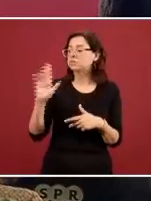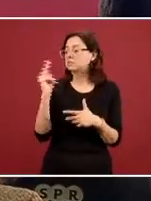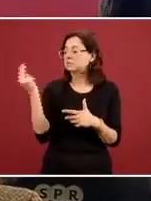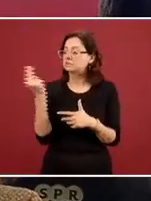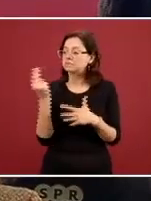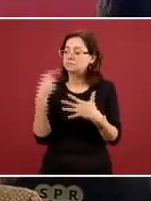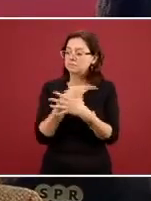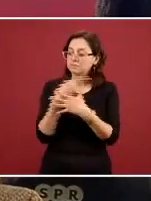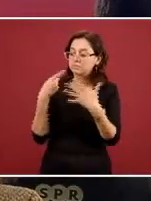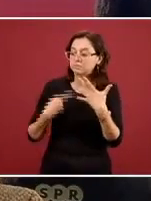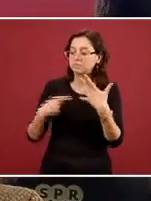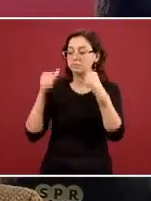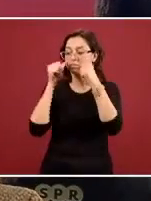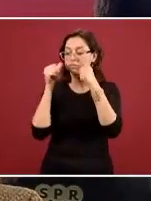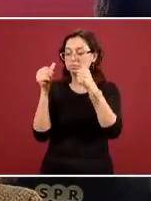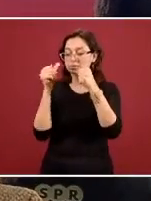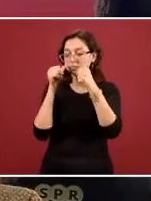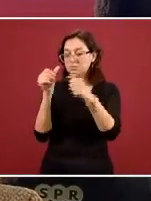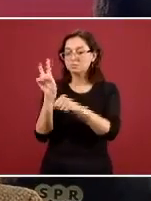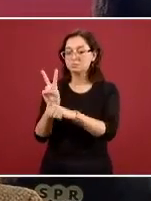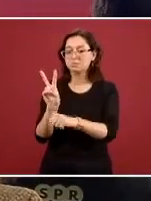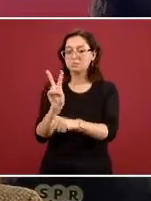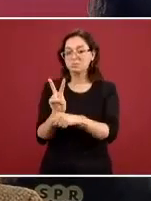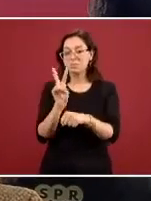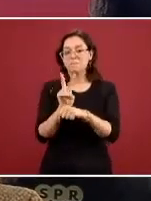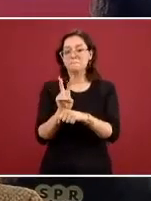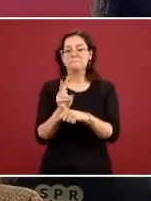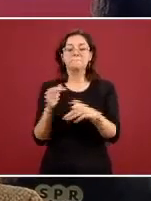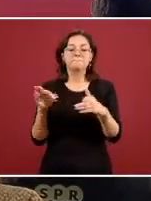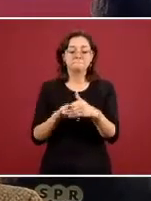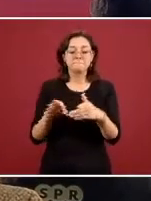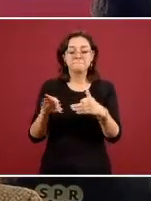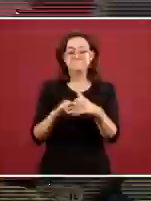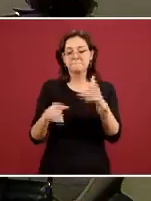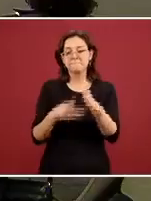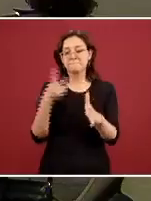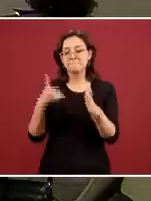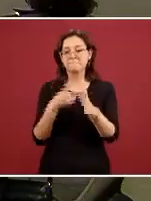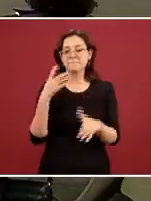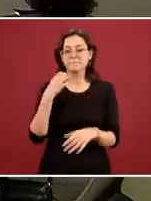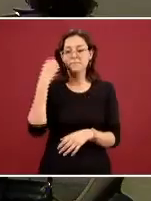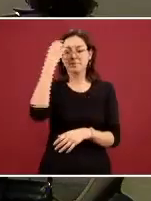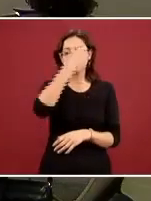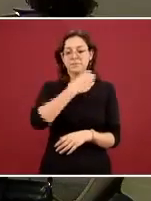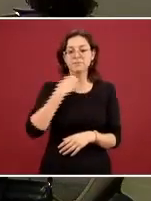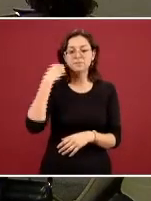y se evalúa el servicio de forma continua siguiente por favor